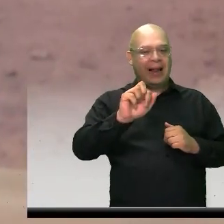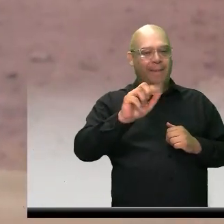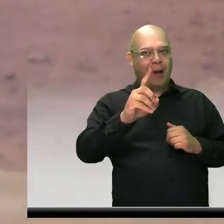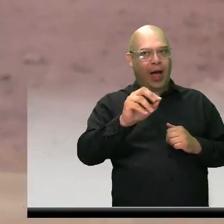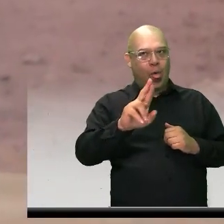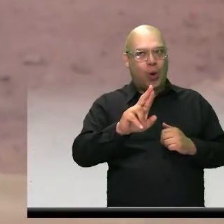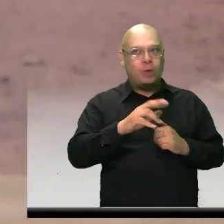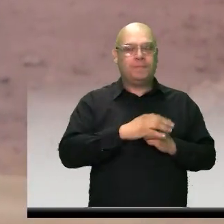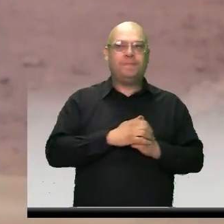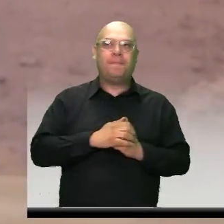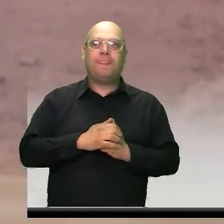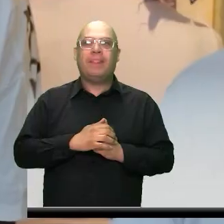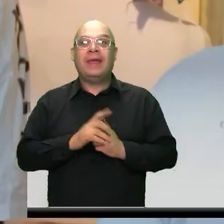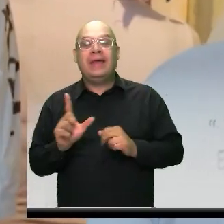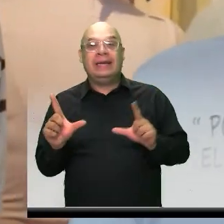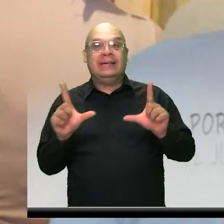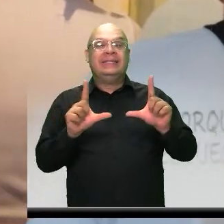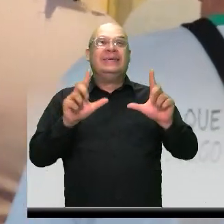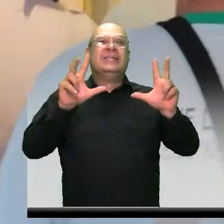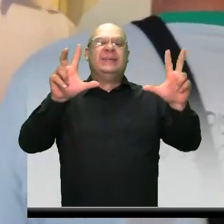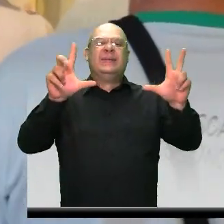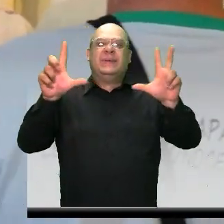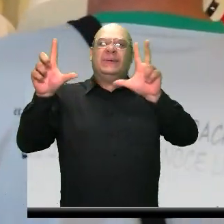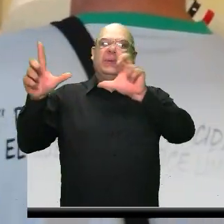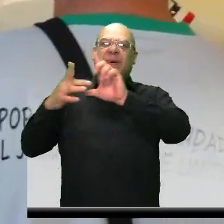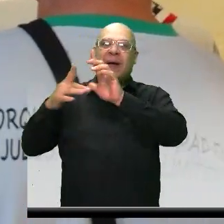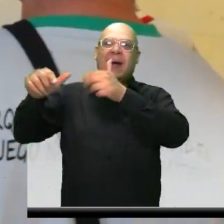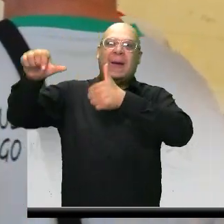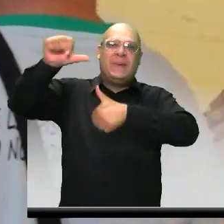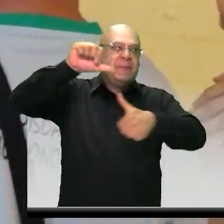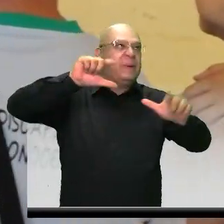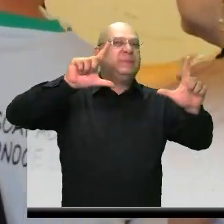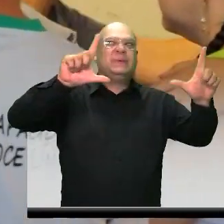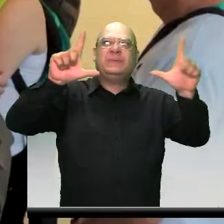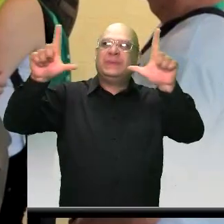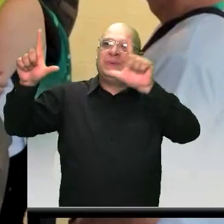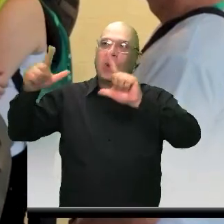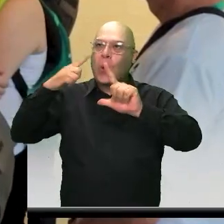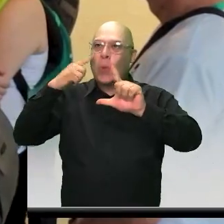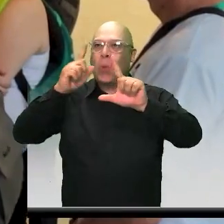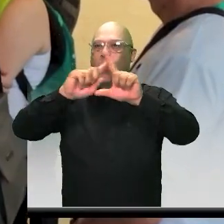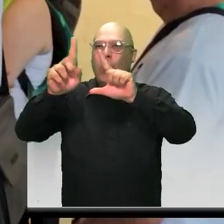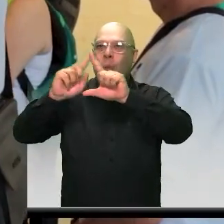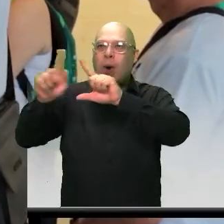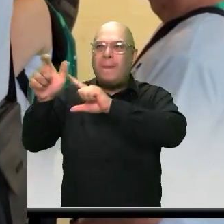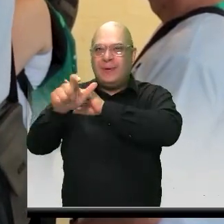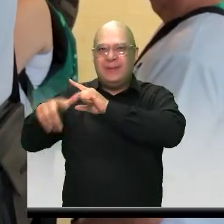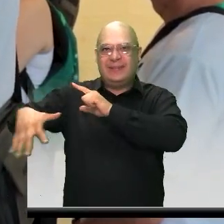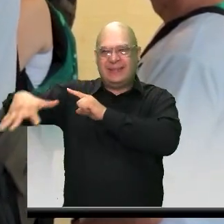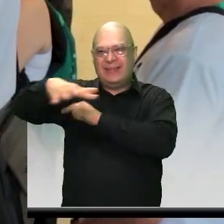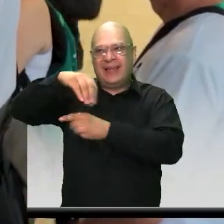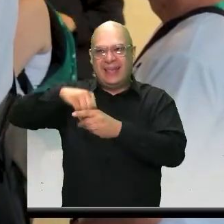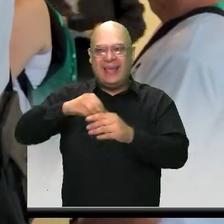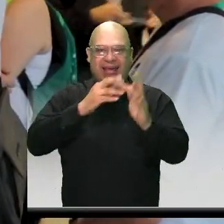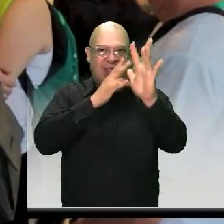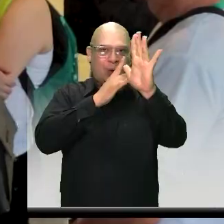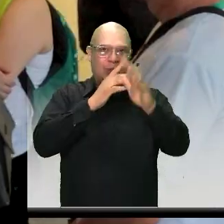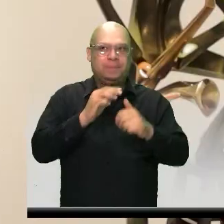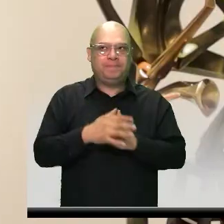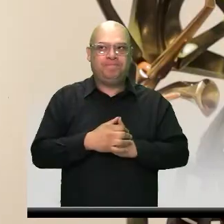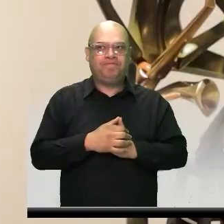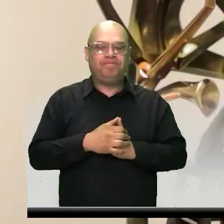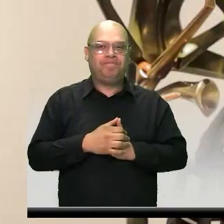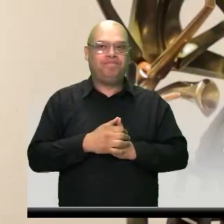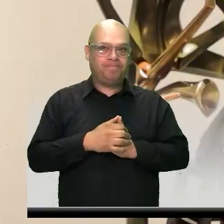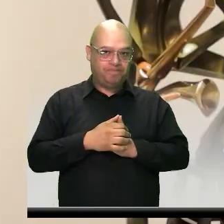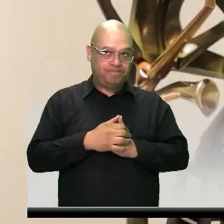una sala de exposición temporal donde podrás conocer las obras de diferentes artistas de la ciudad. Hoy nos encontramos muy contentos en este